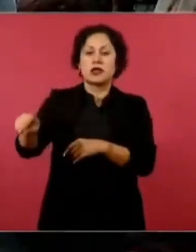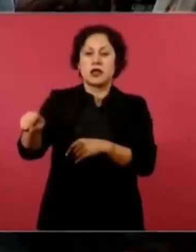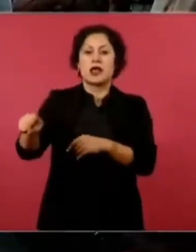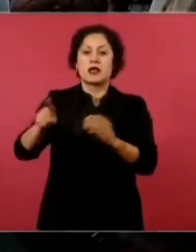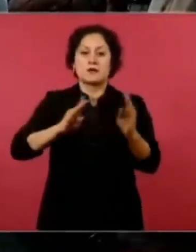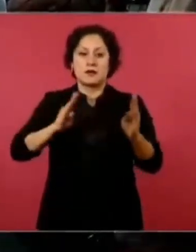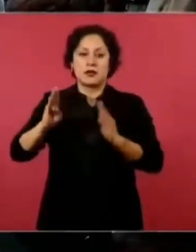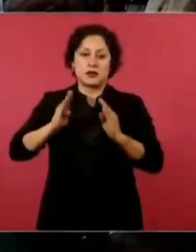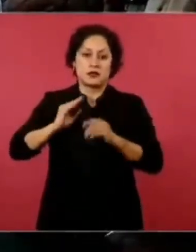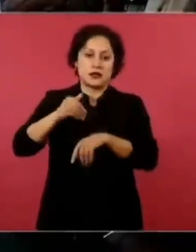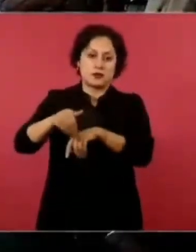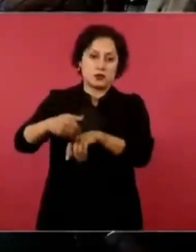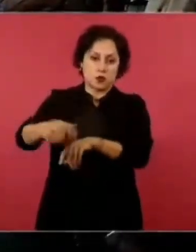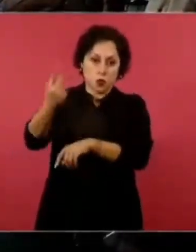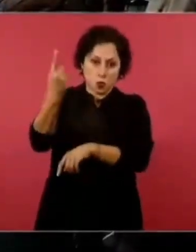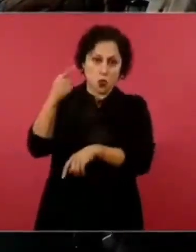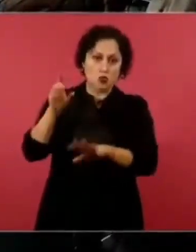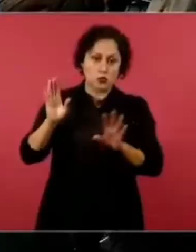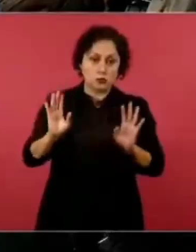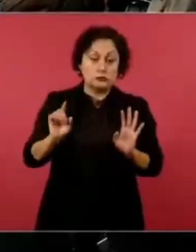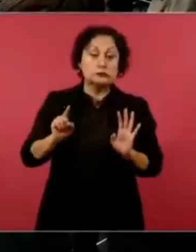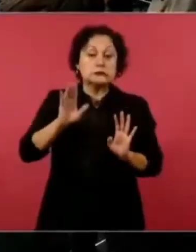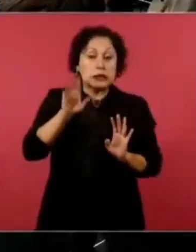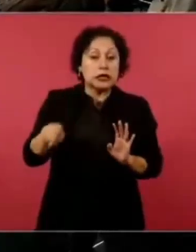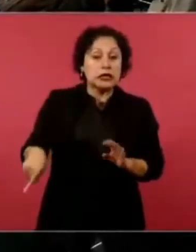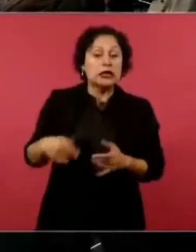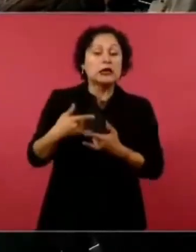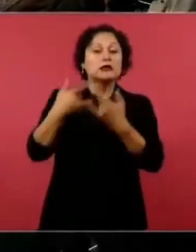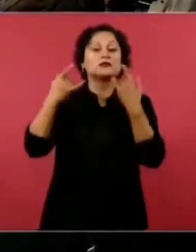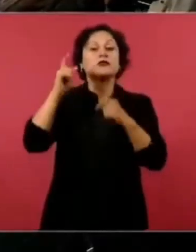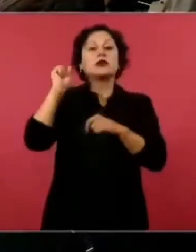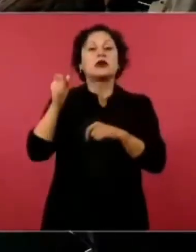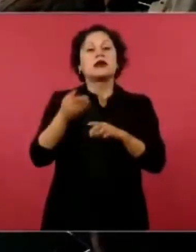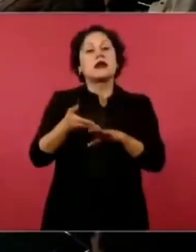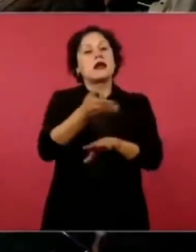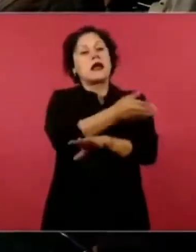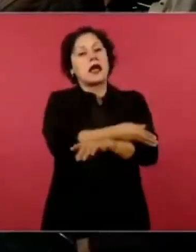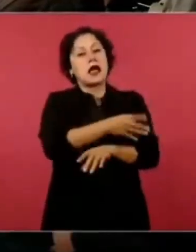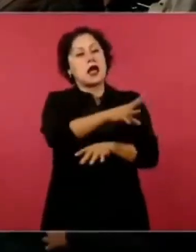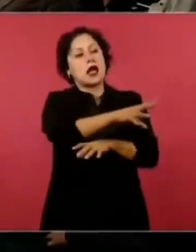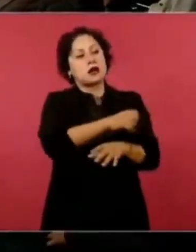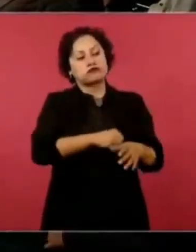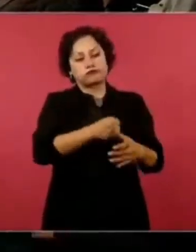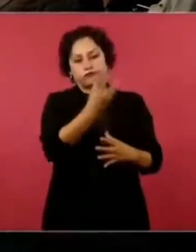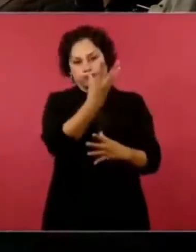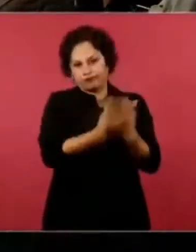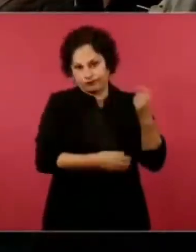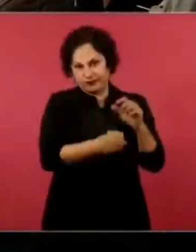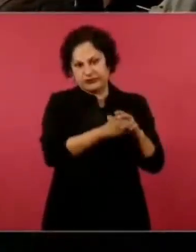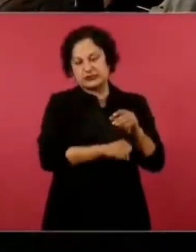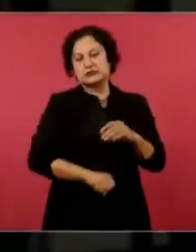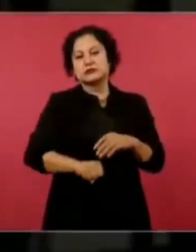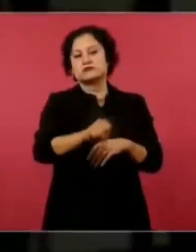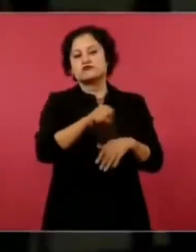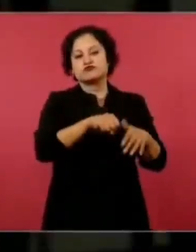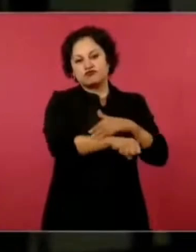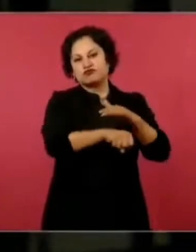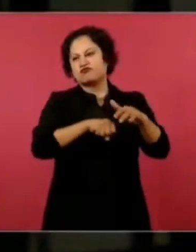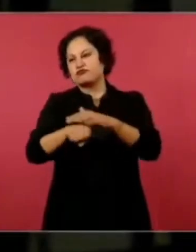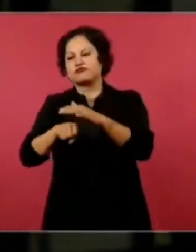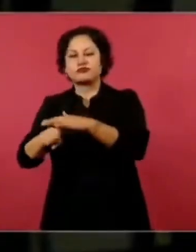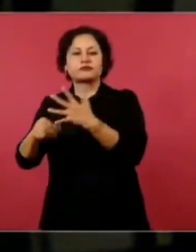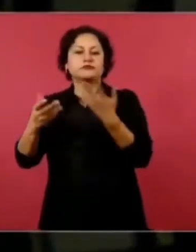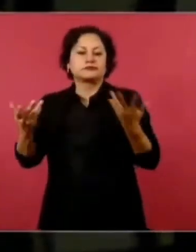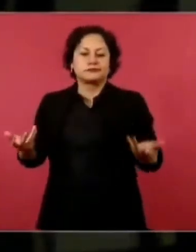esto precisamente que fue uno de los desaparecidos en esta guerra sucia. Y preguntar esta petición, si se